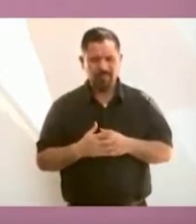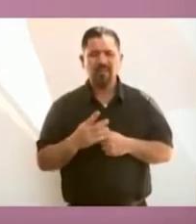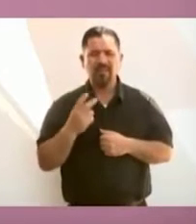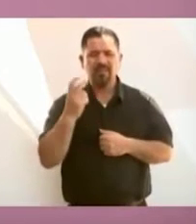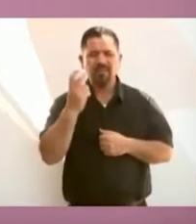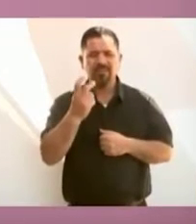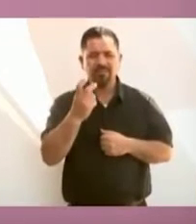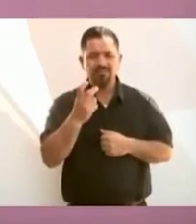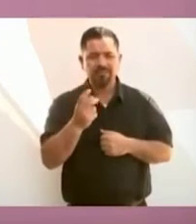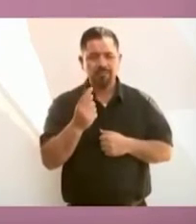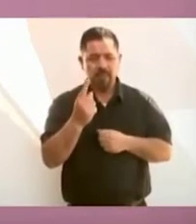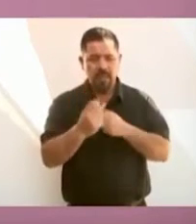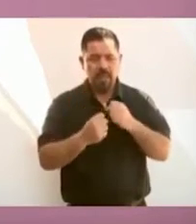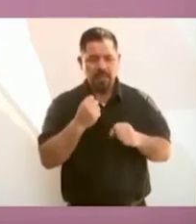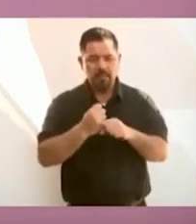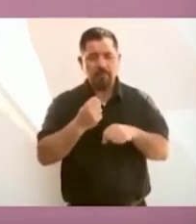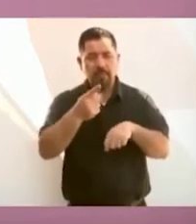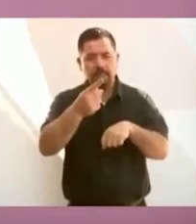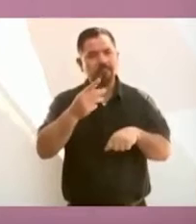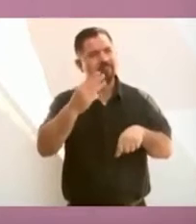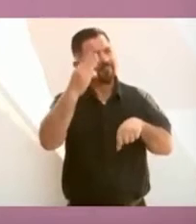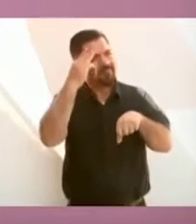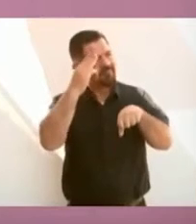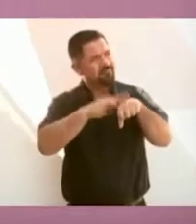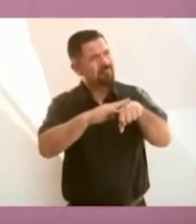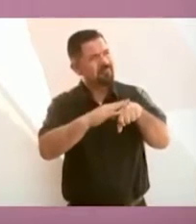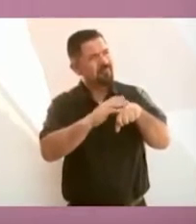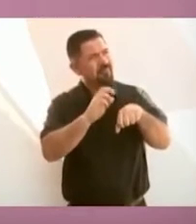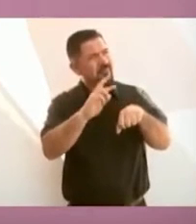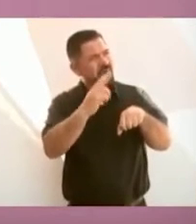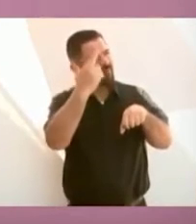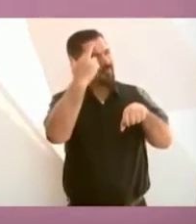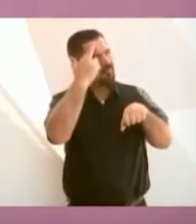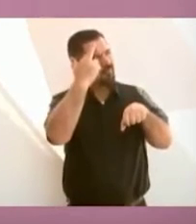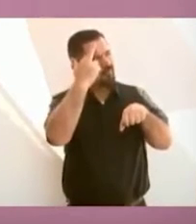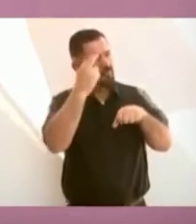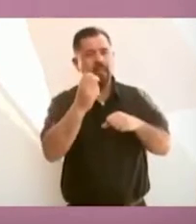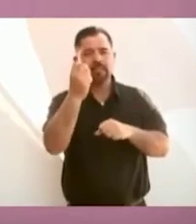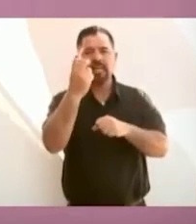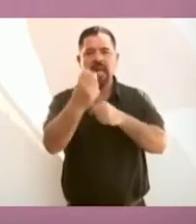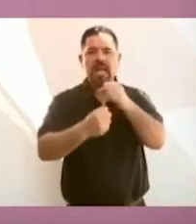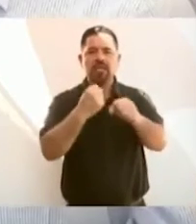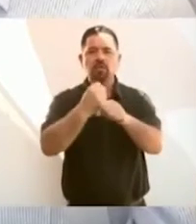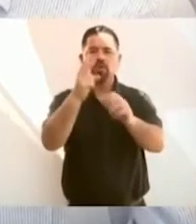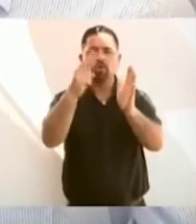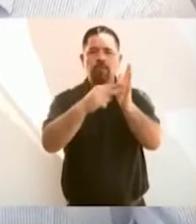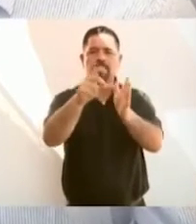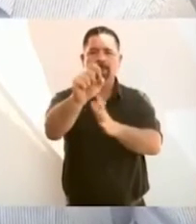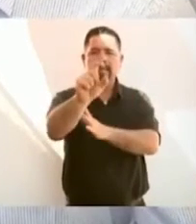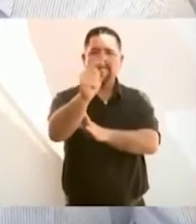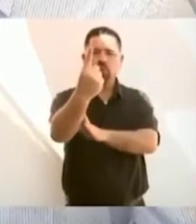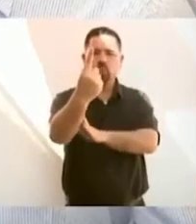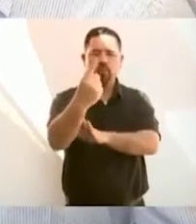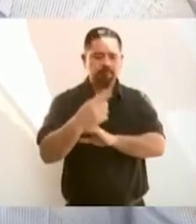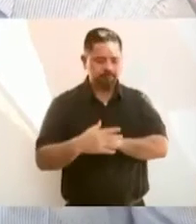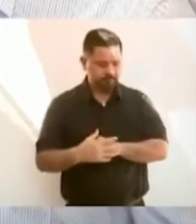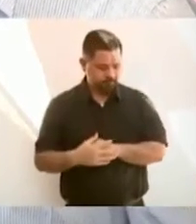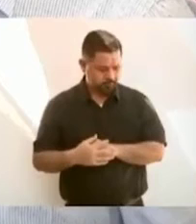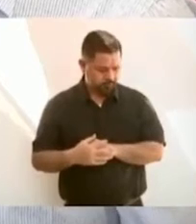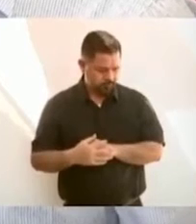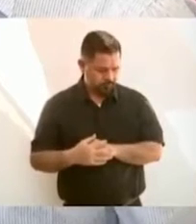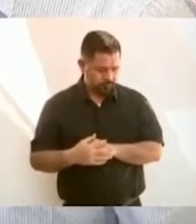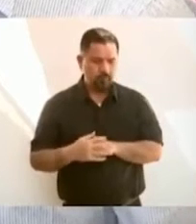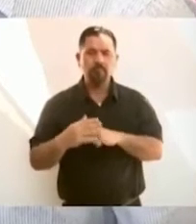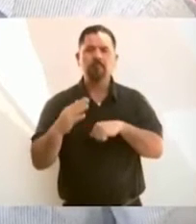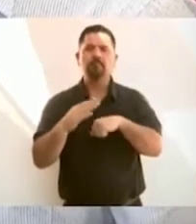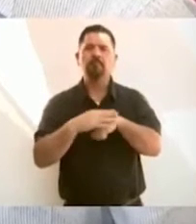conmemoraciones, el 2021. Porque se